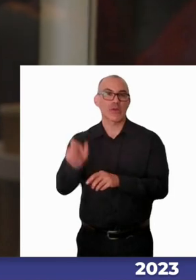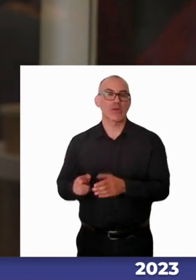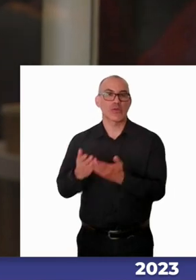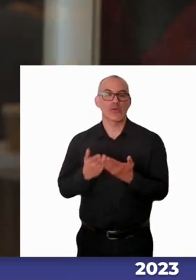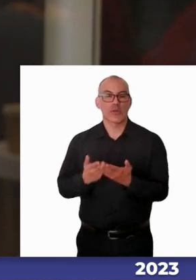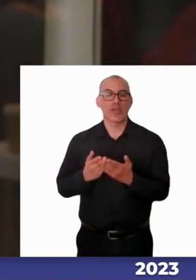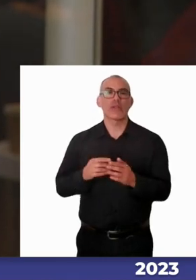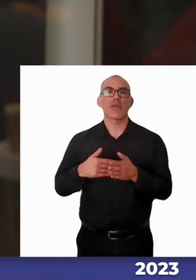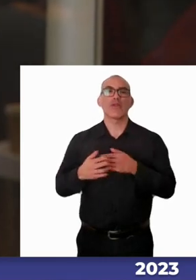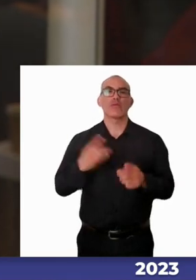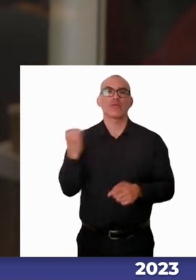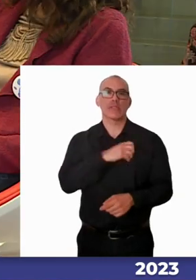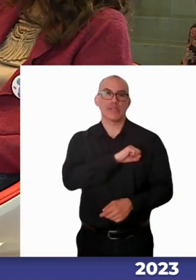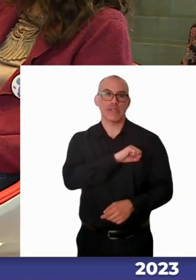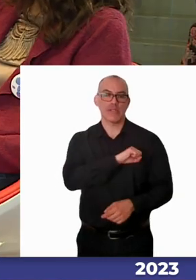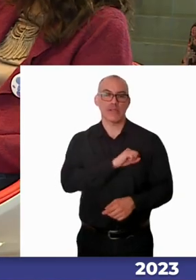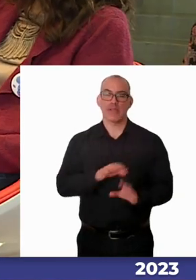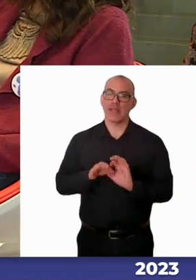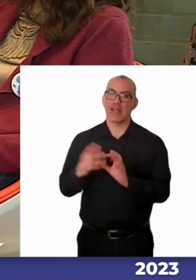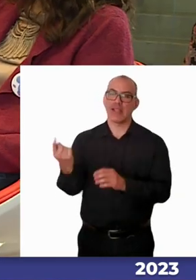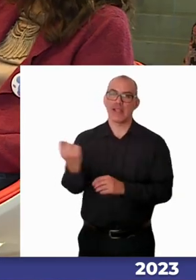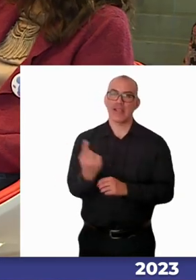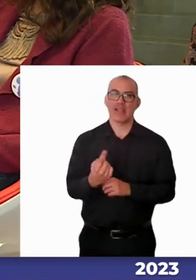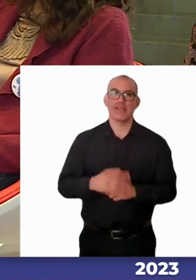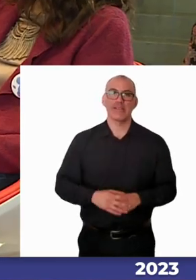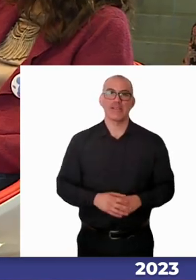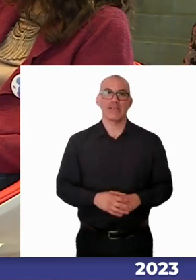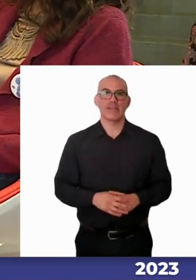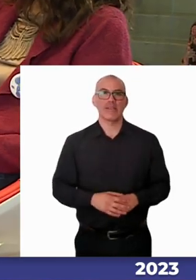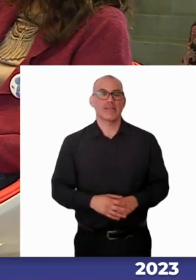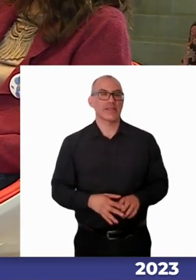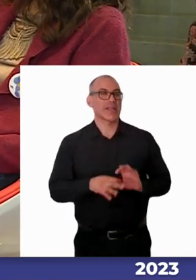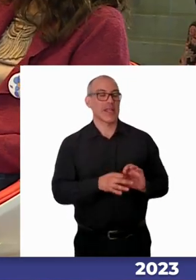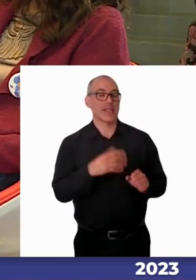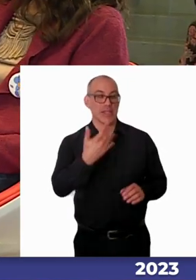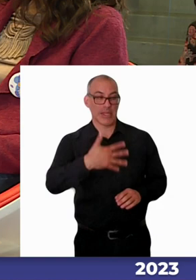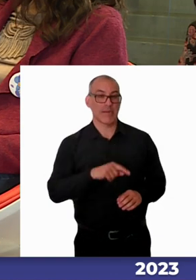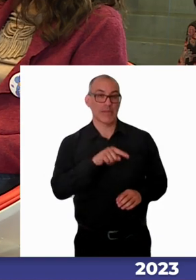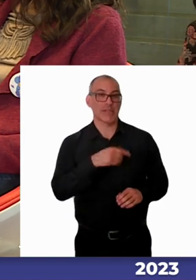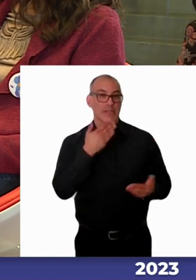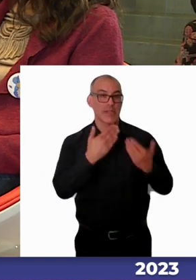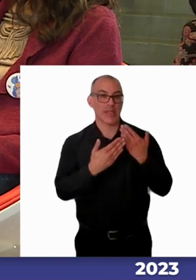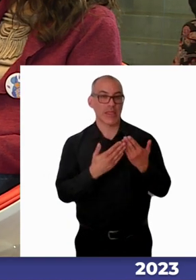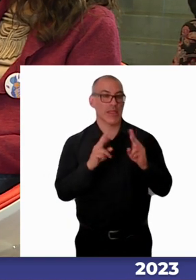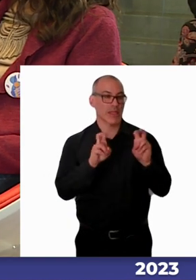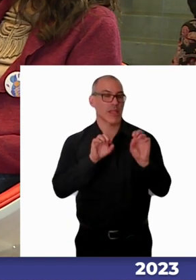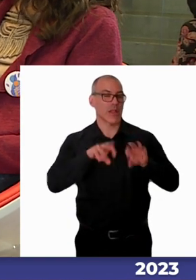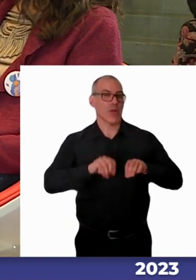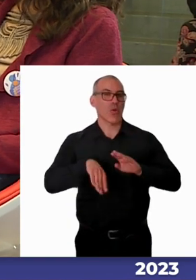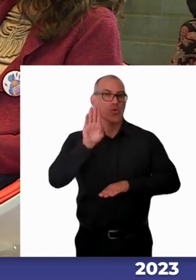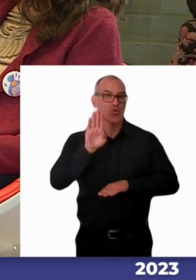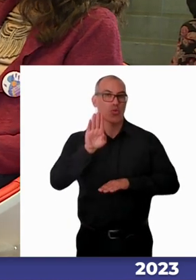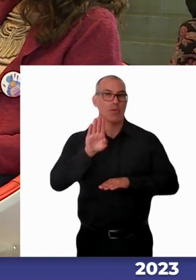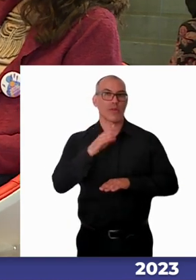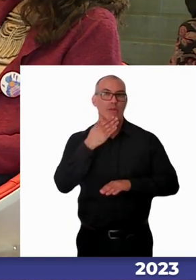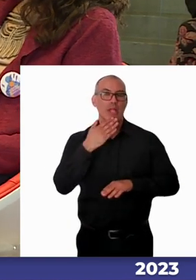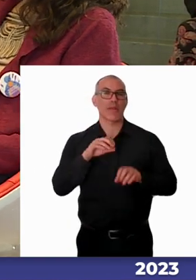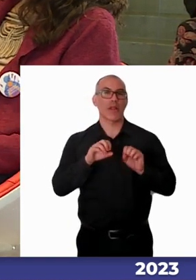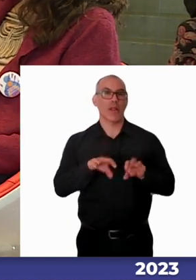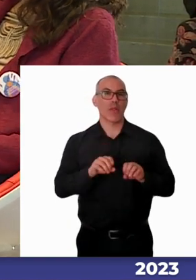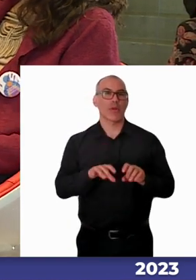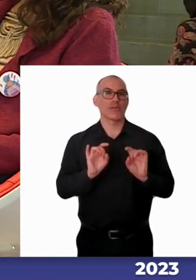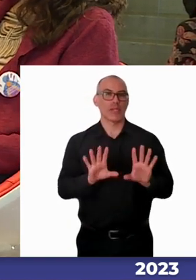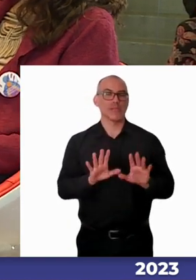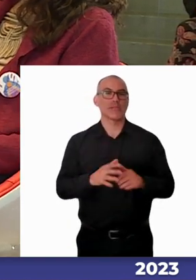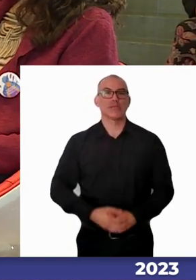venir. Muchas gracias a ustedes por la invitación y el espacio. Es sobreimportante el diálogo, sobre todo, de educación superior y de educación como tal. Sin